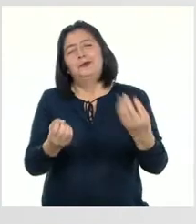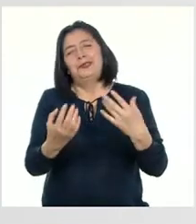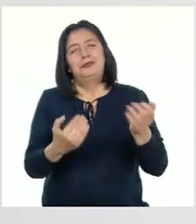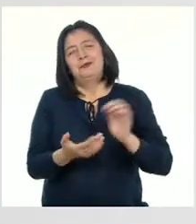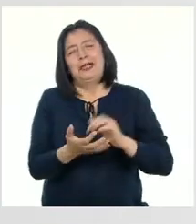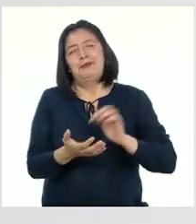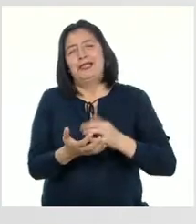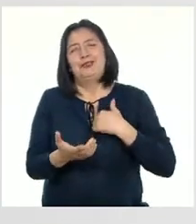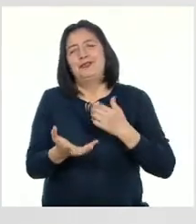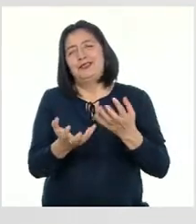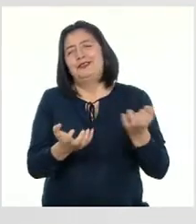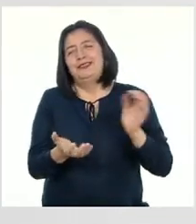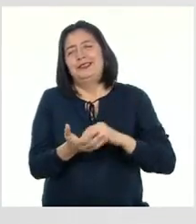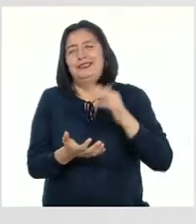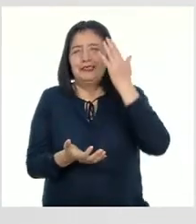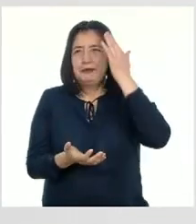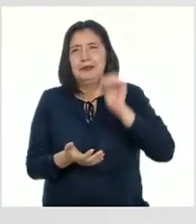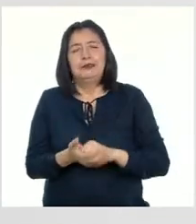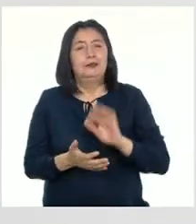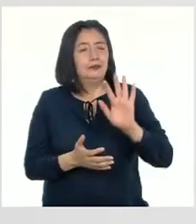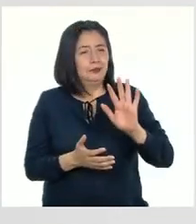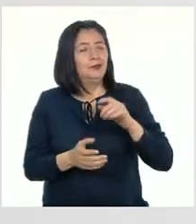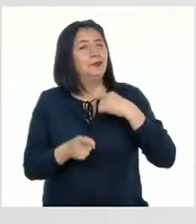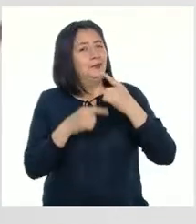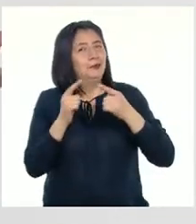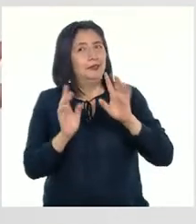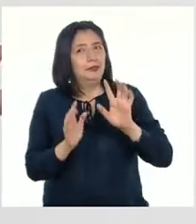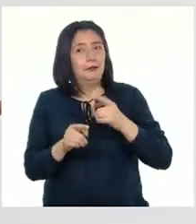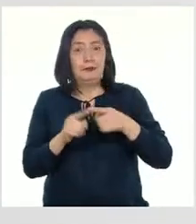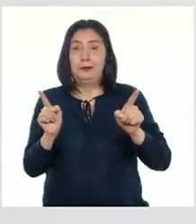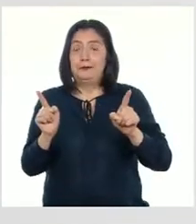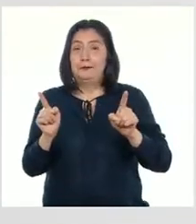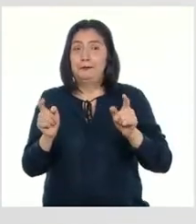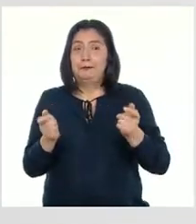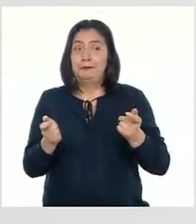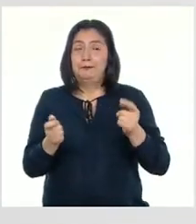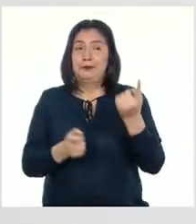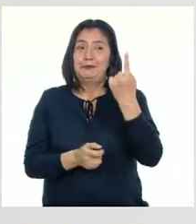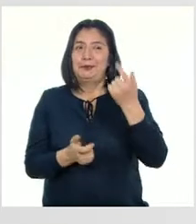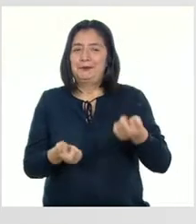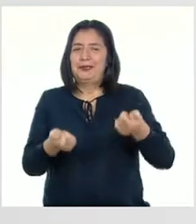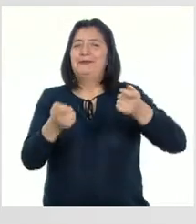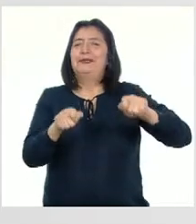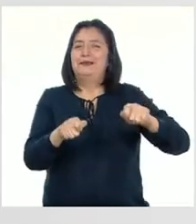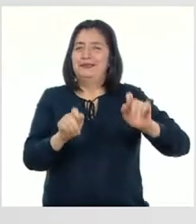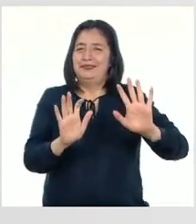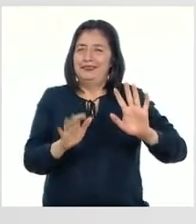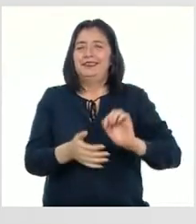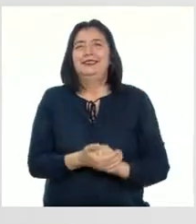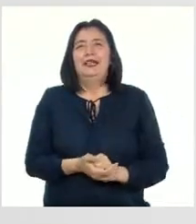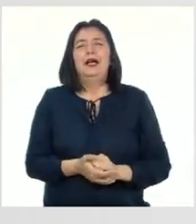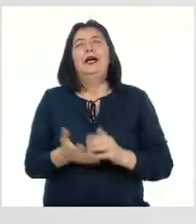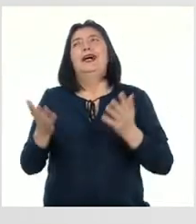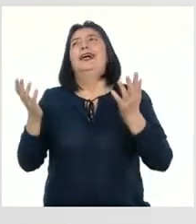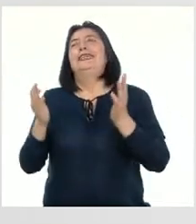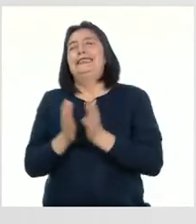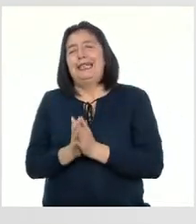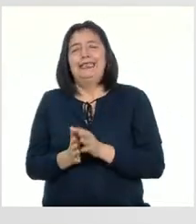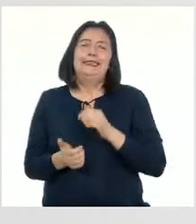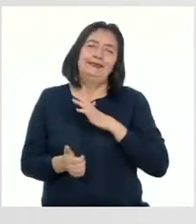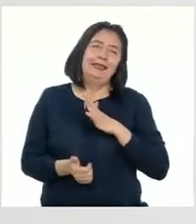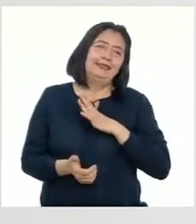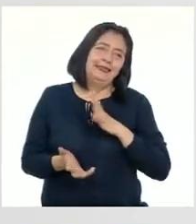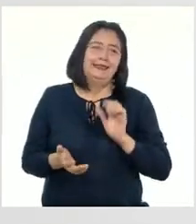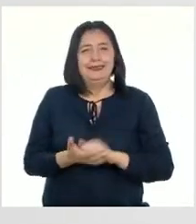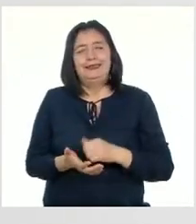profesora, quisiera saberlo todo Pues les contaré Pero primero vamos a una pausa Ay, ya, está